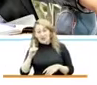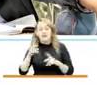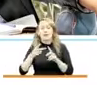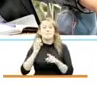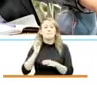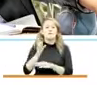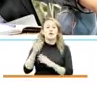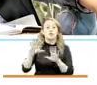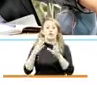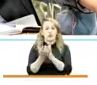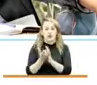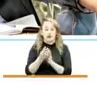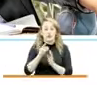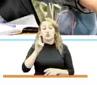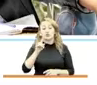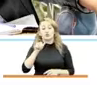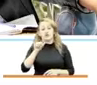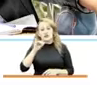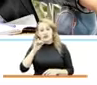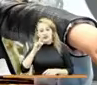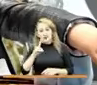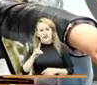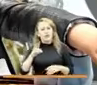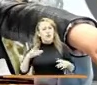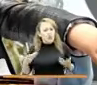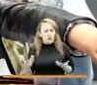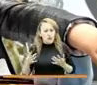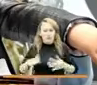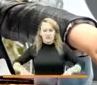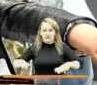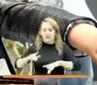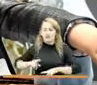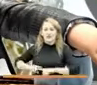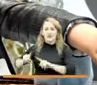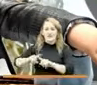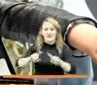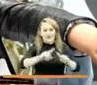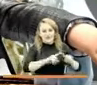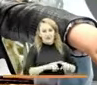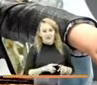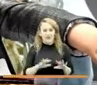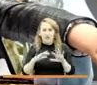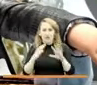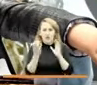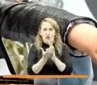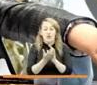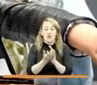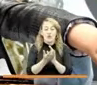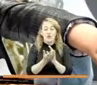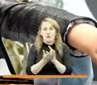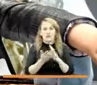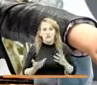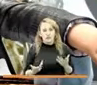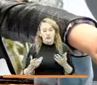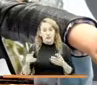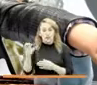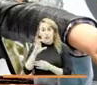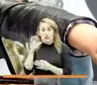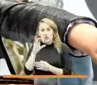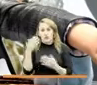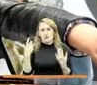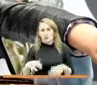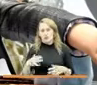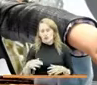y por USAID en diferentes espacios en el globo y en nuestra tierra diciendo que Colombia se vuelve uno de los